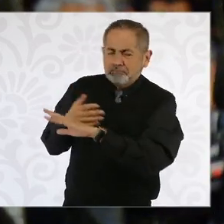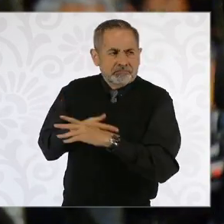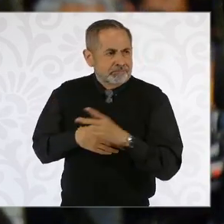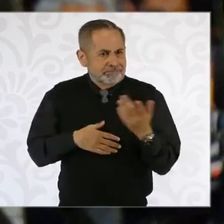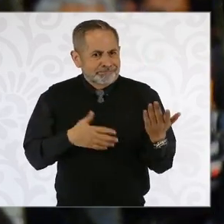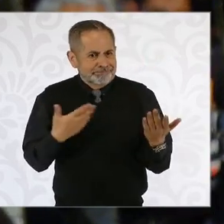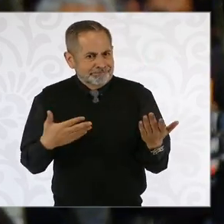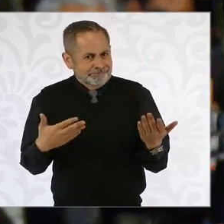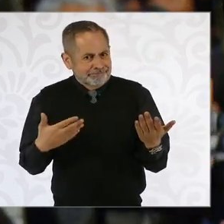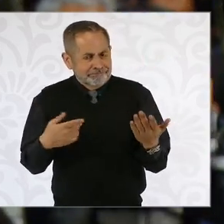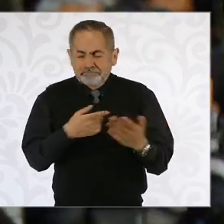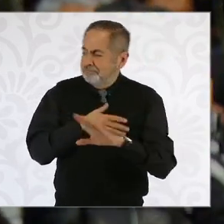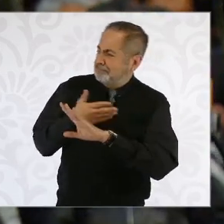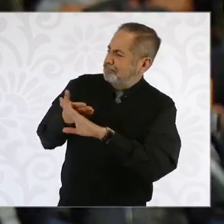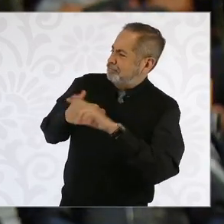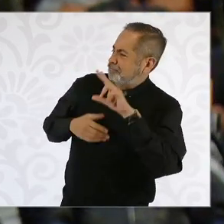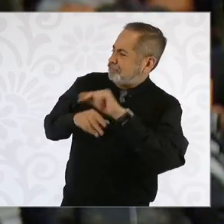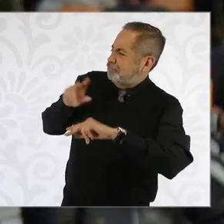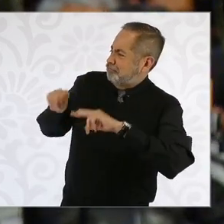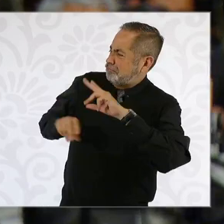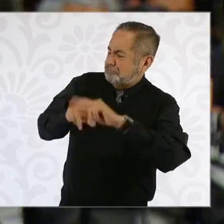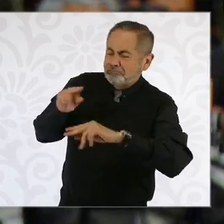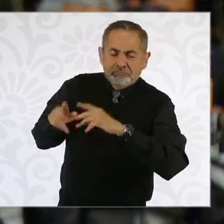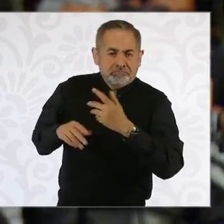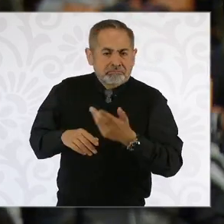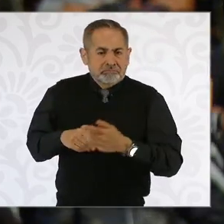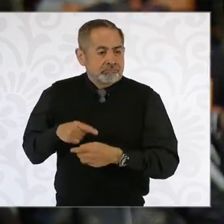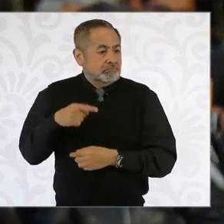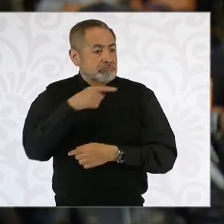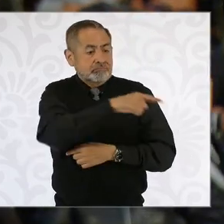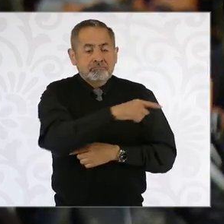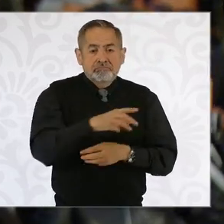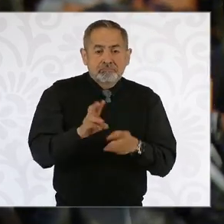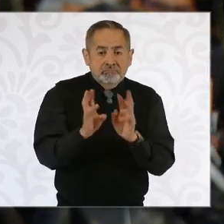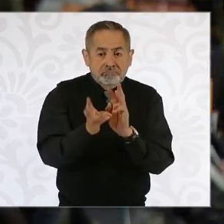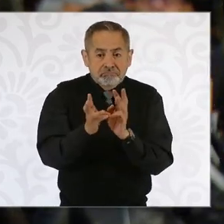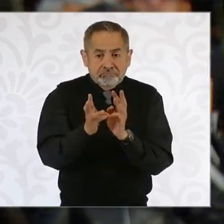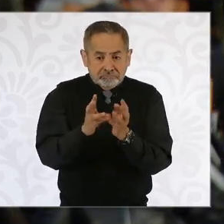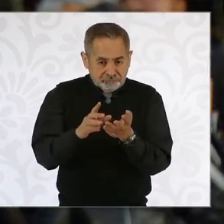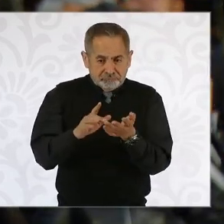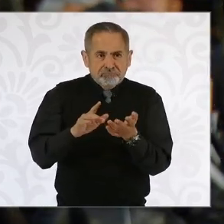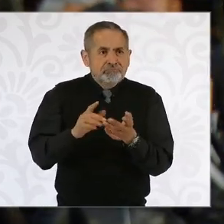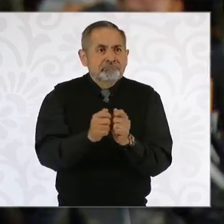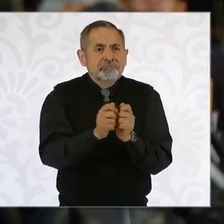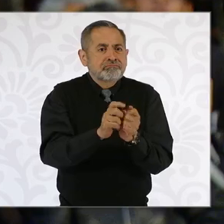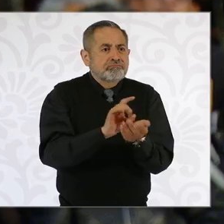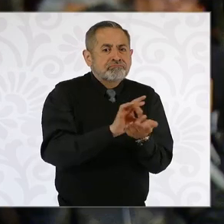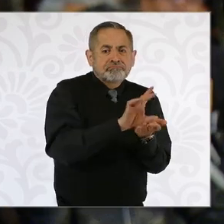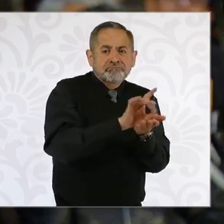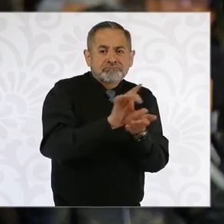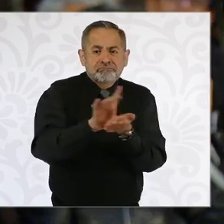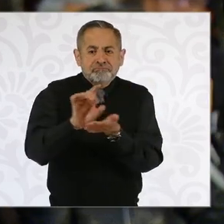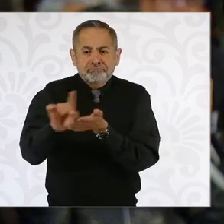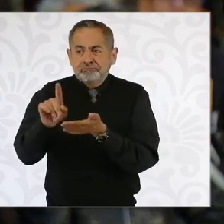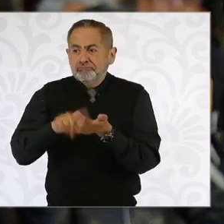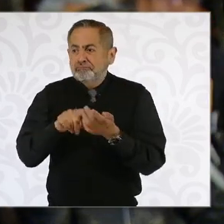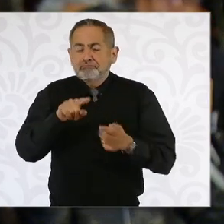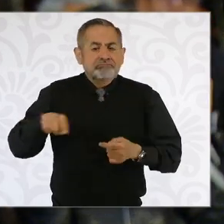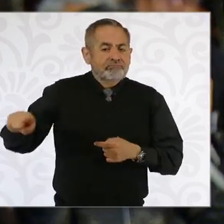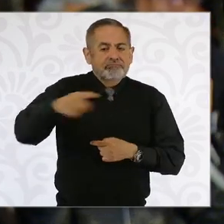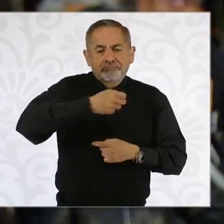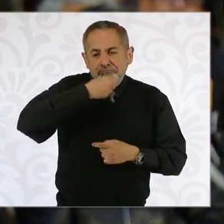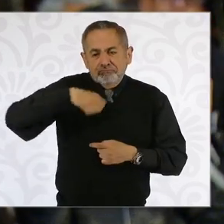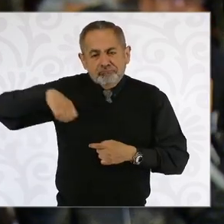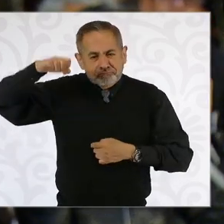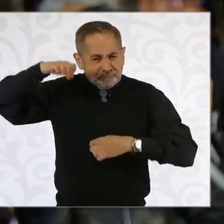incluso están enviando mensajes de WhatsApp y en varias redes a los adultos mayores